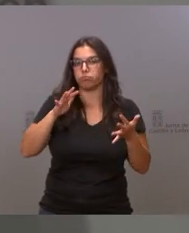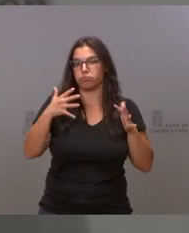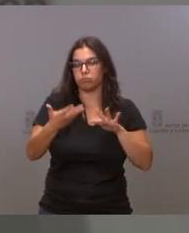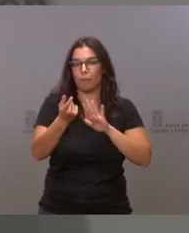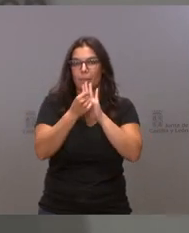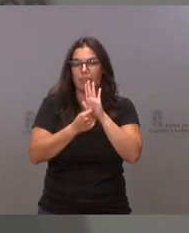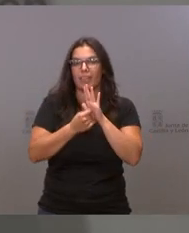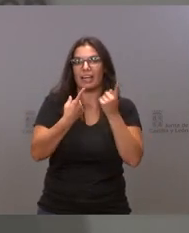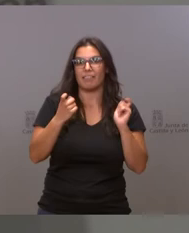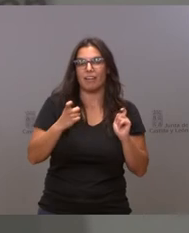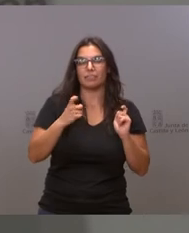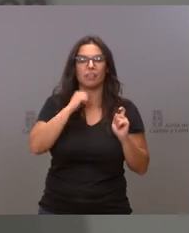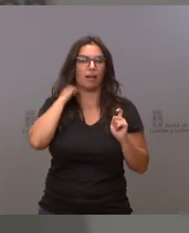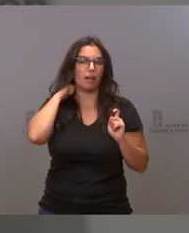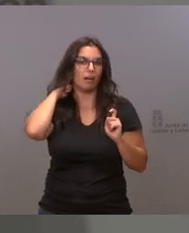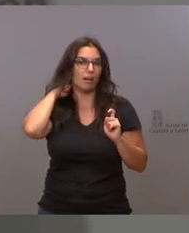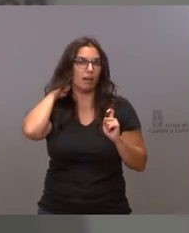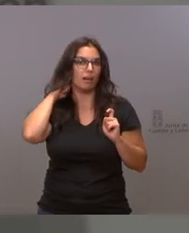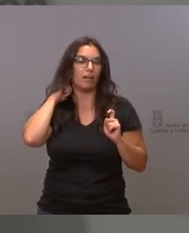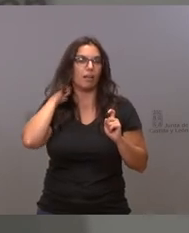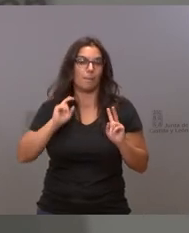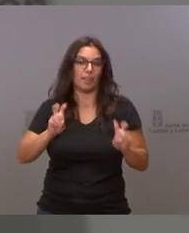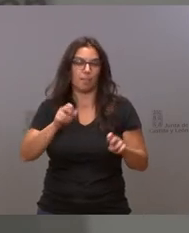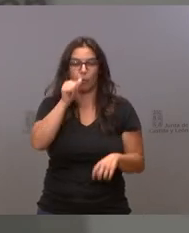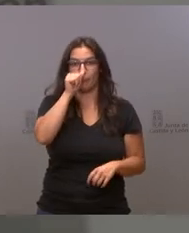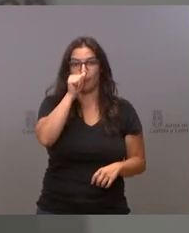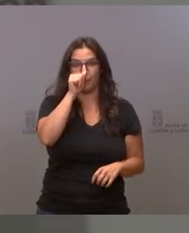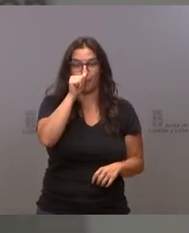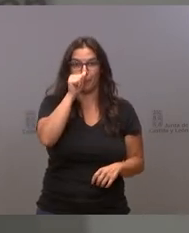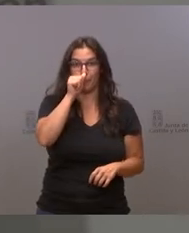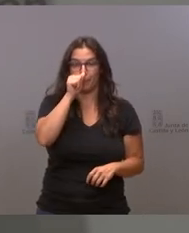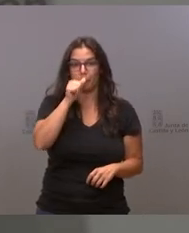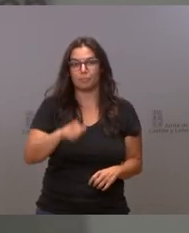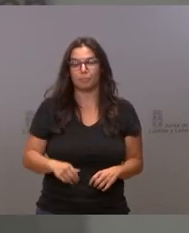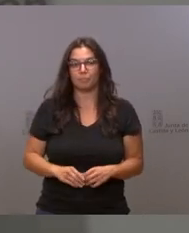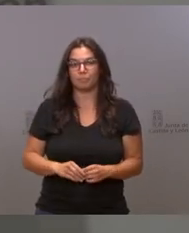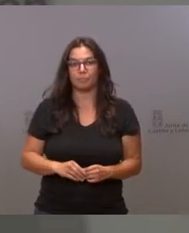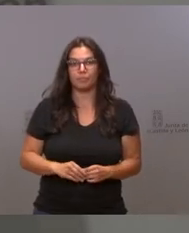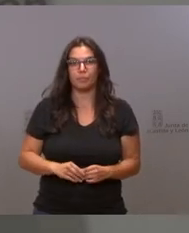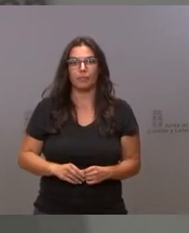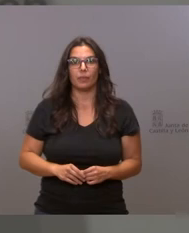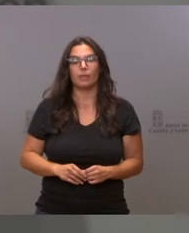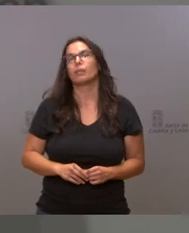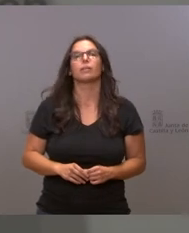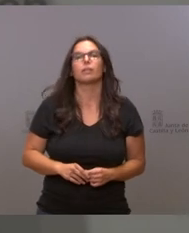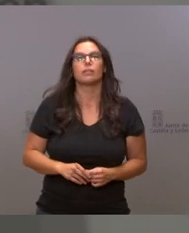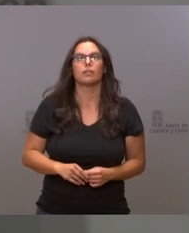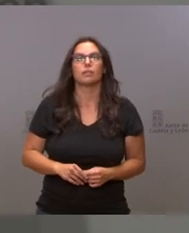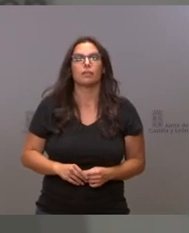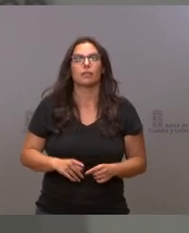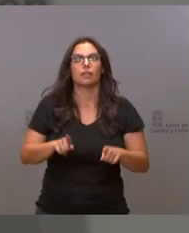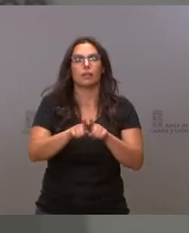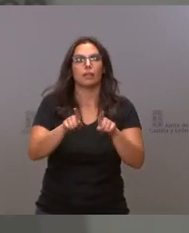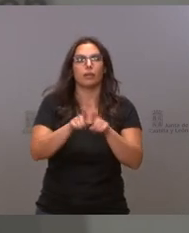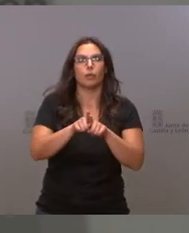medidas que son necesarias implementar en primer plano. Esto nunca es decir que no se ha parado no se ha parado las